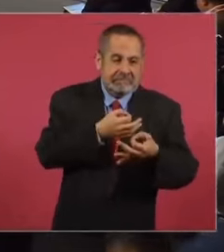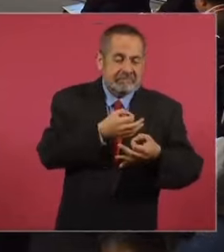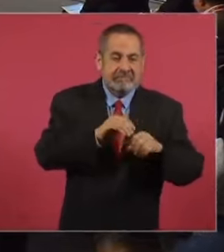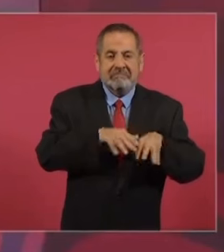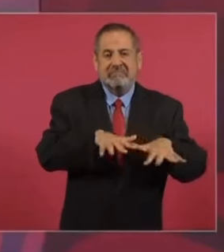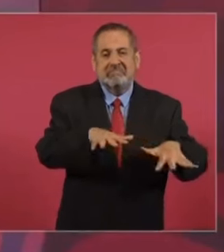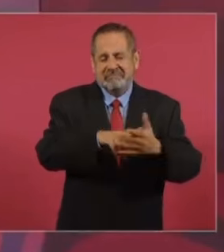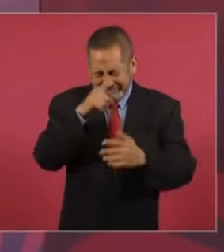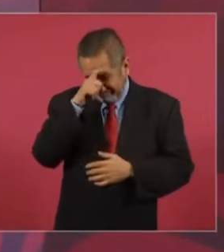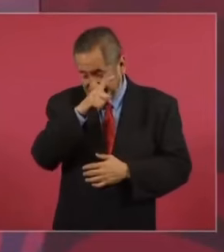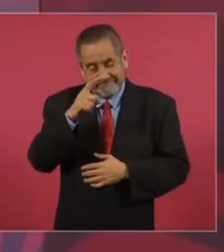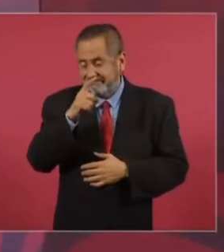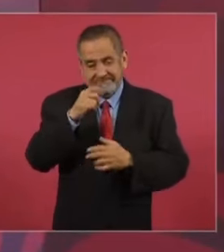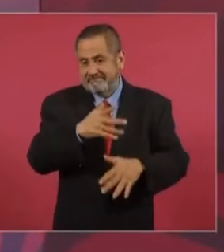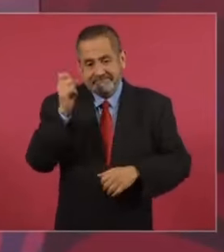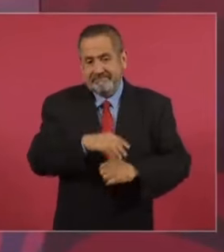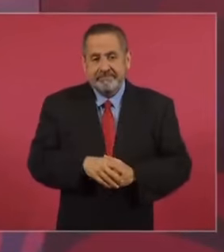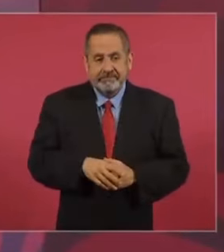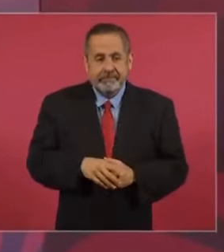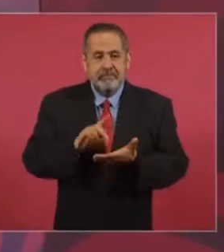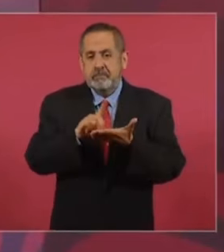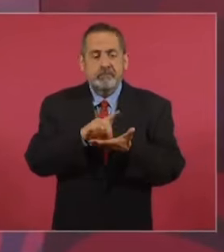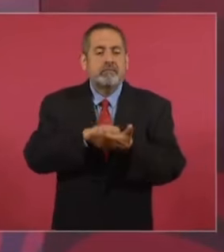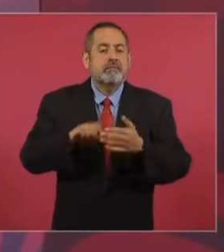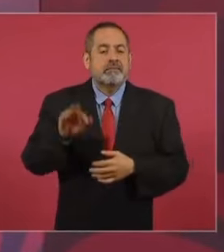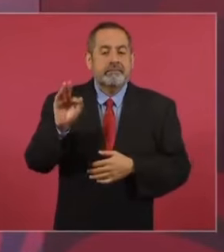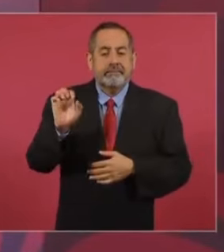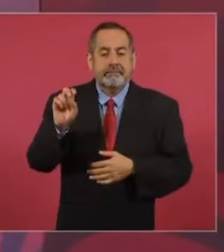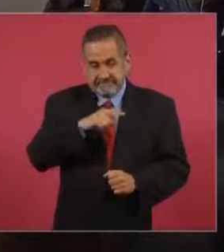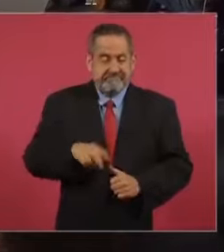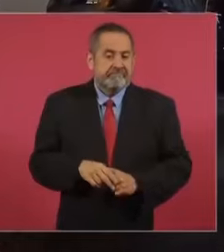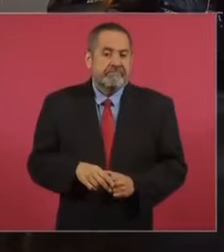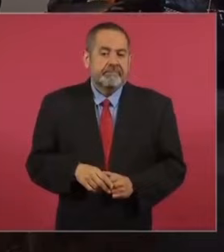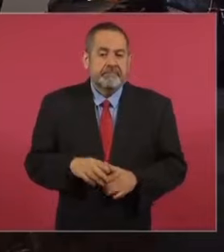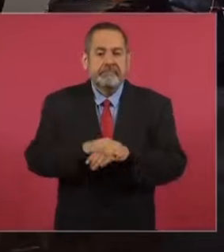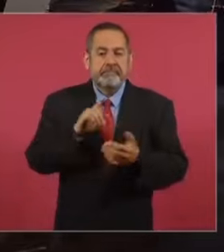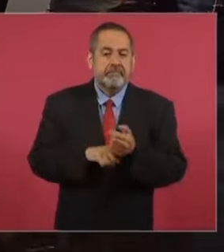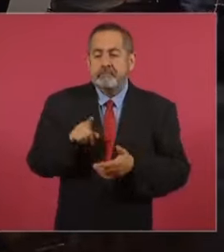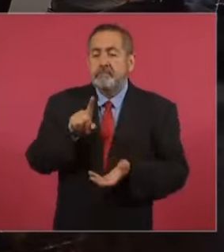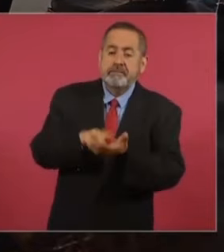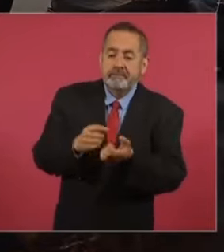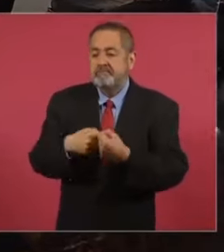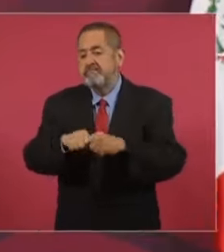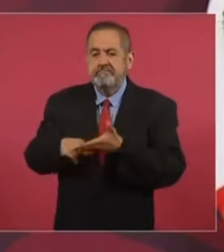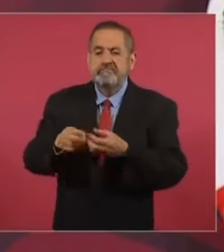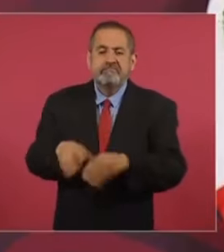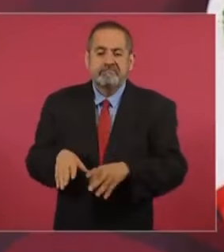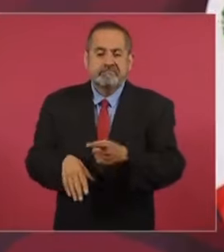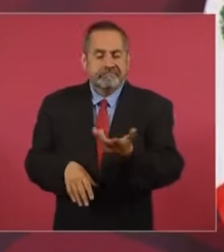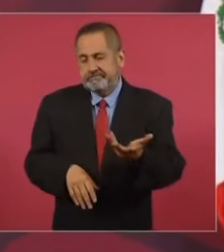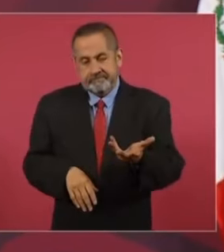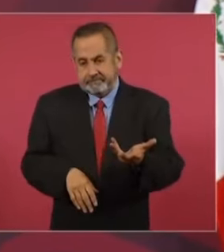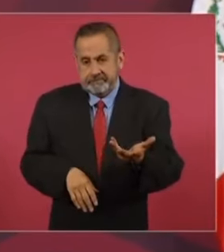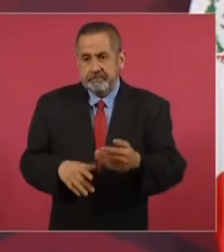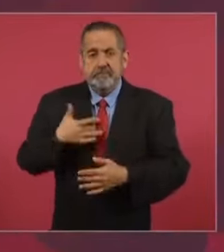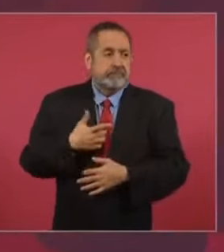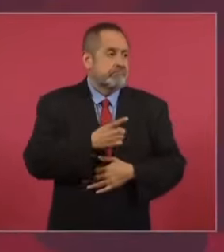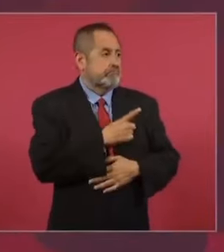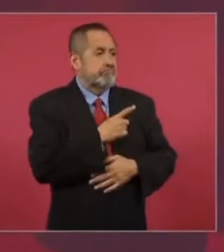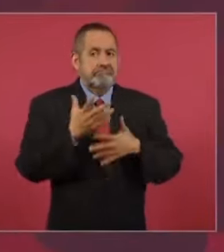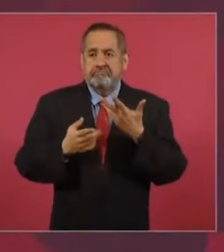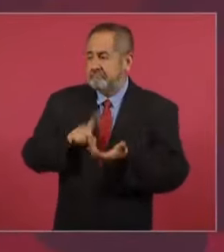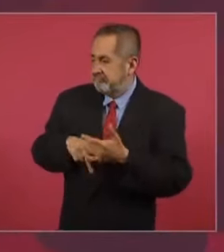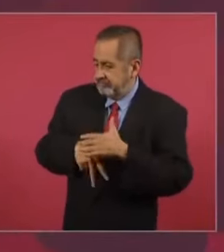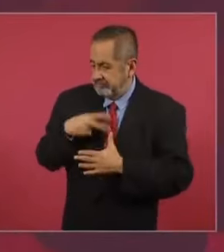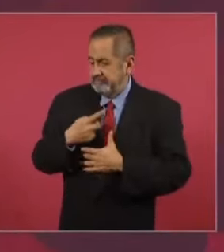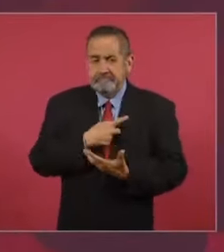una crisis profunda. Esto del consumo, por ejemplo, del fentanilo, eso tiene que ver con una descomposición social. Eso tiene que ver con la soledad, tiene que ver con un